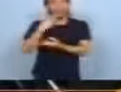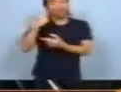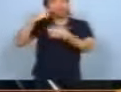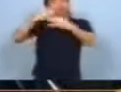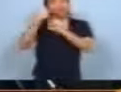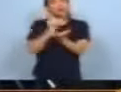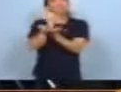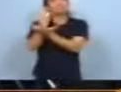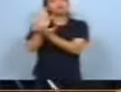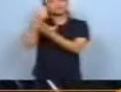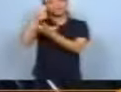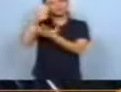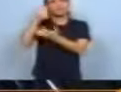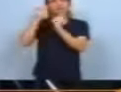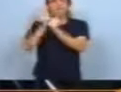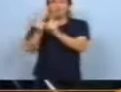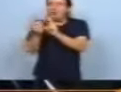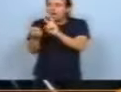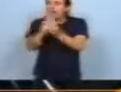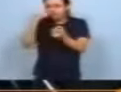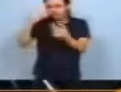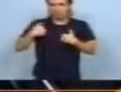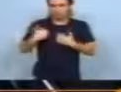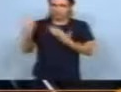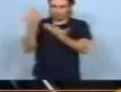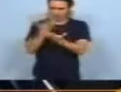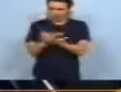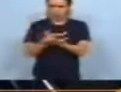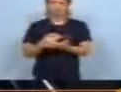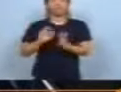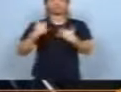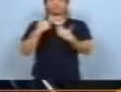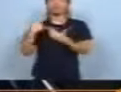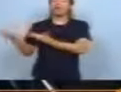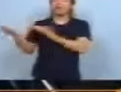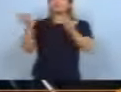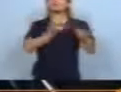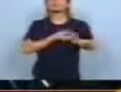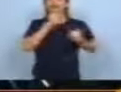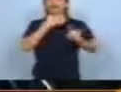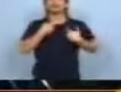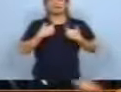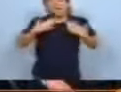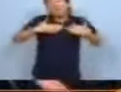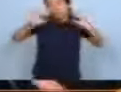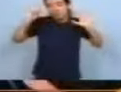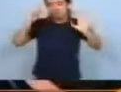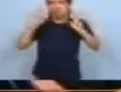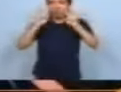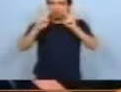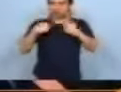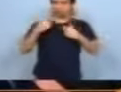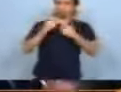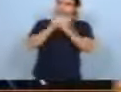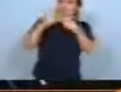buena parte, es exactamente al revés de cómo ha sido presentado. Por eso, los invito a lo que, para mí, por lo menos cuando lo vi, fue un